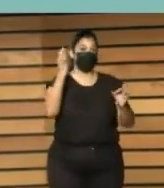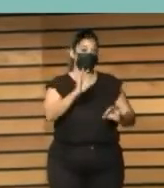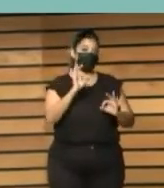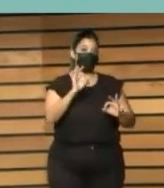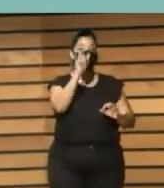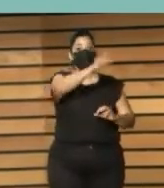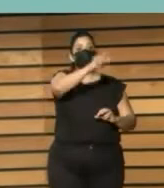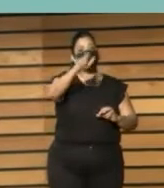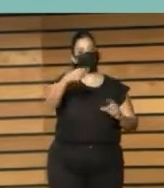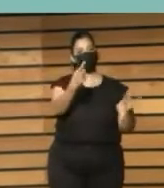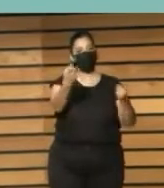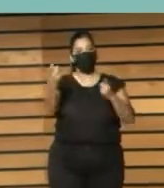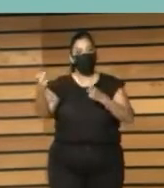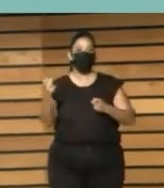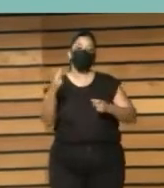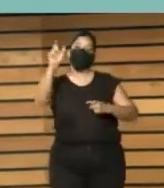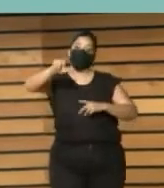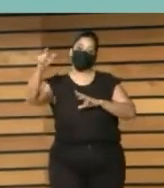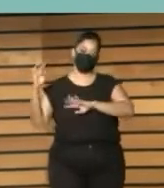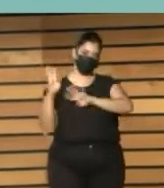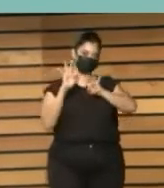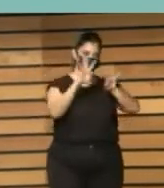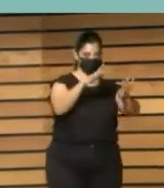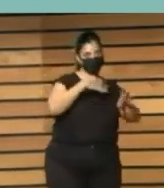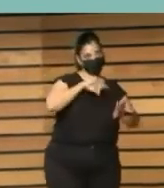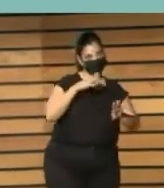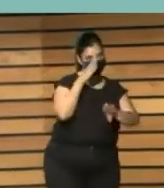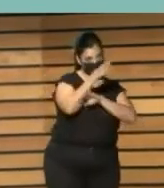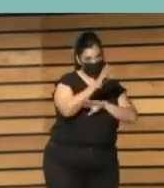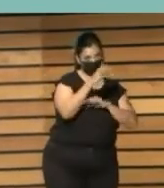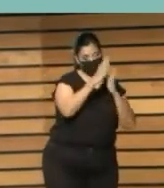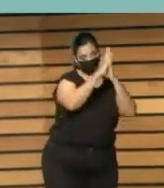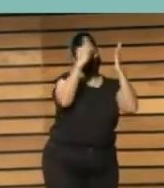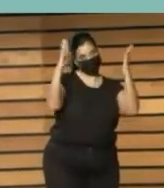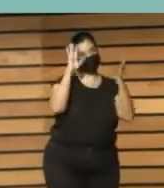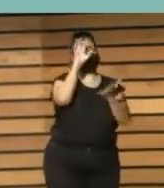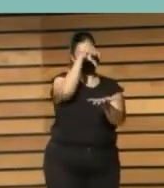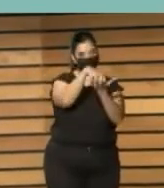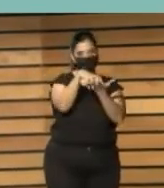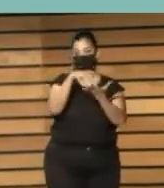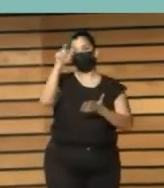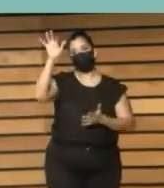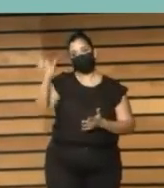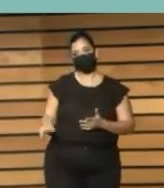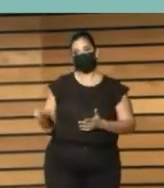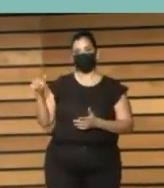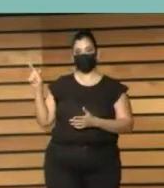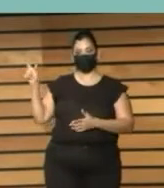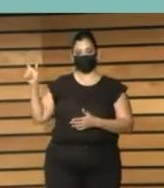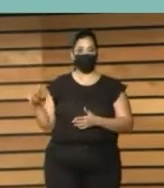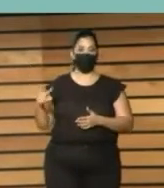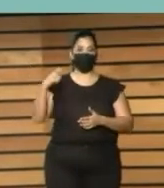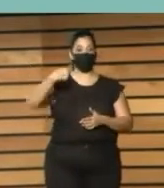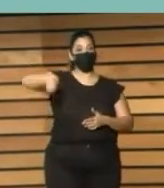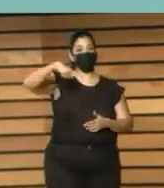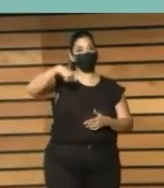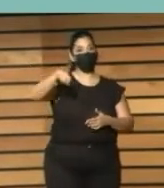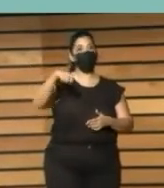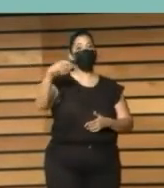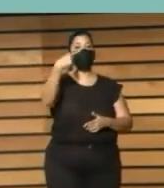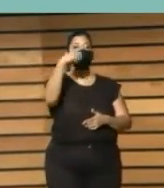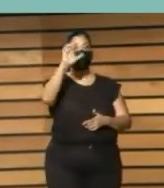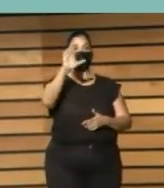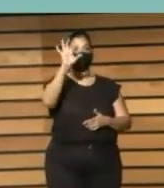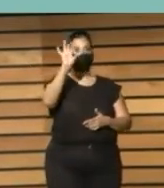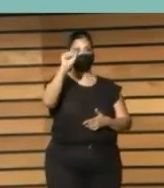personas que se pueden acercar a las bibliotecas. Para ello, contamos en esta sesión con Alicia Seyes, presidenta de FESAVIT y vocal de la División